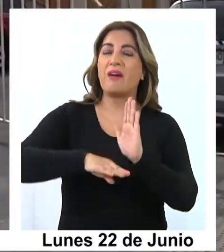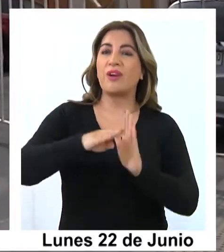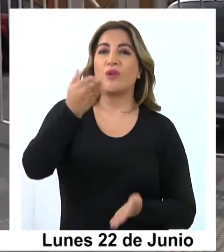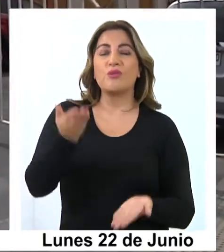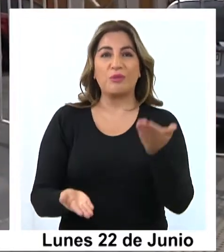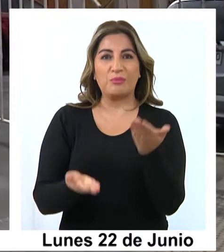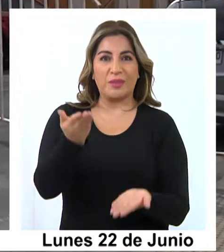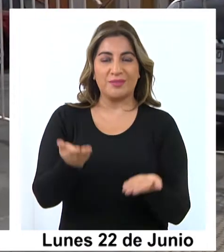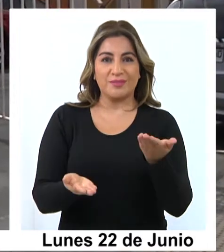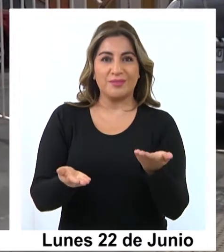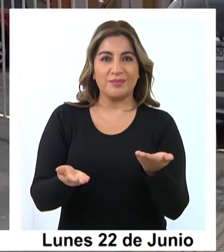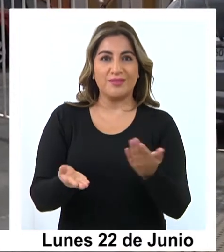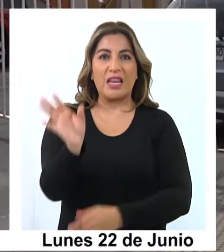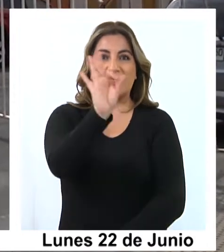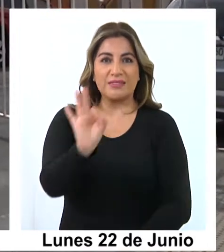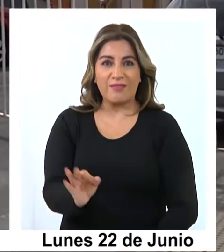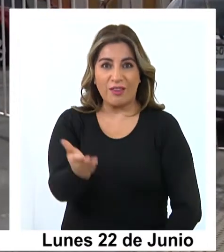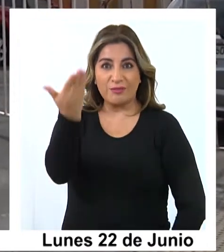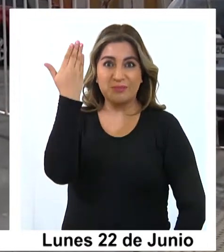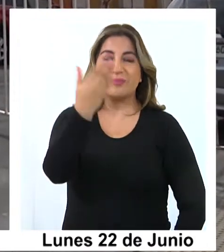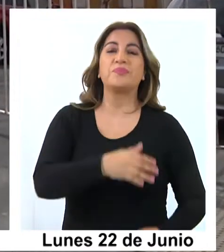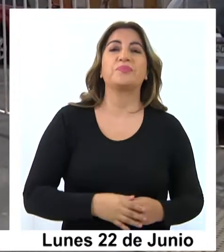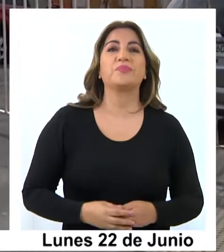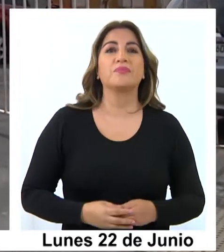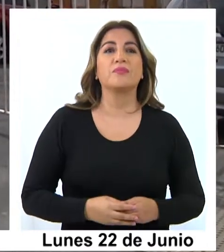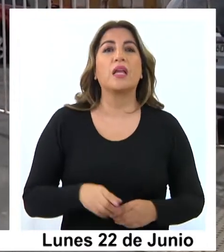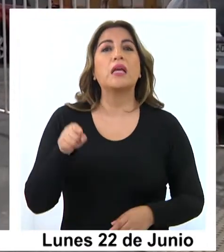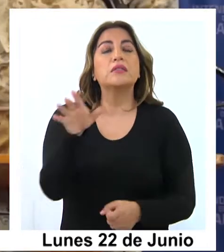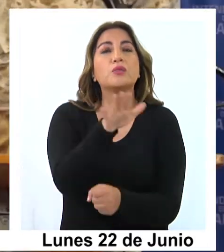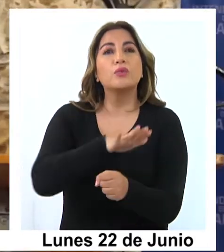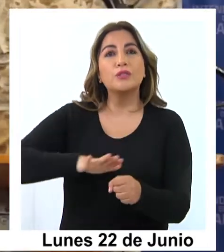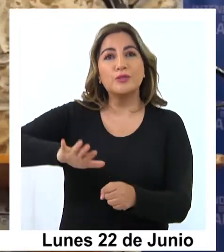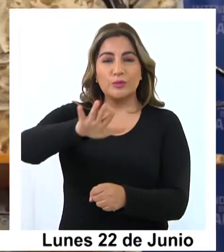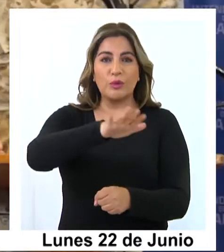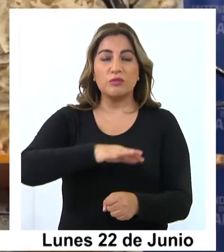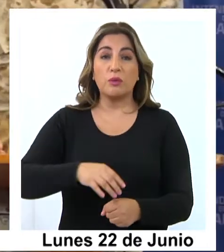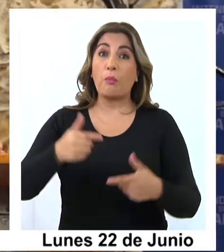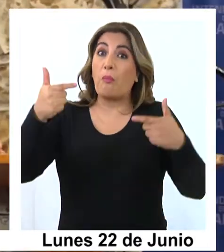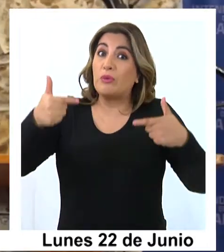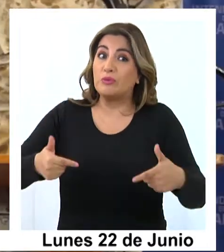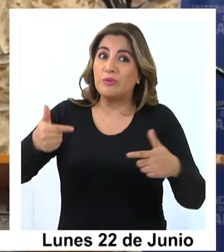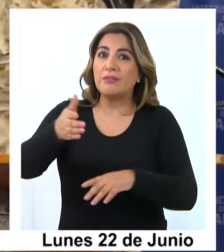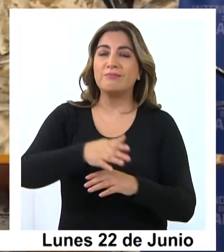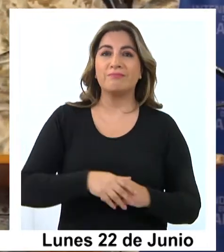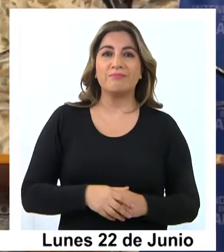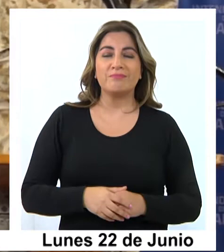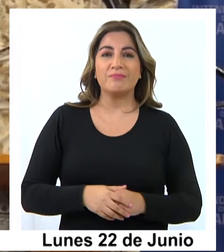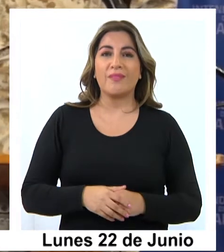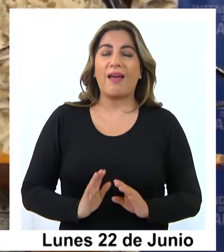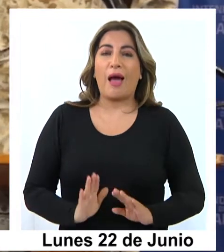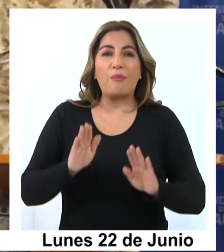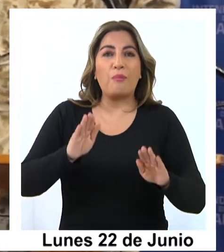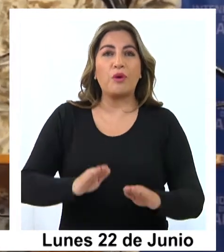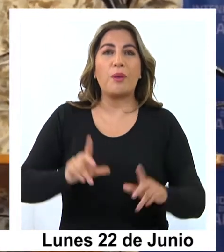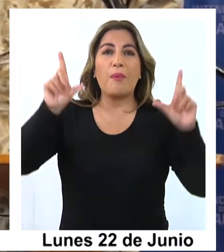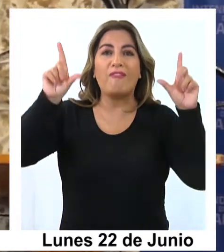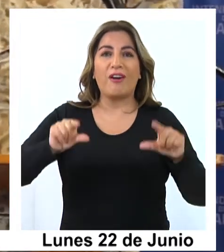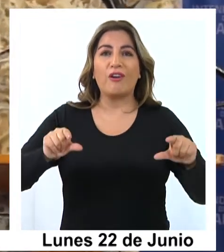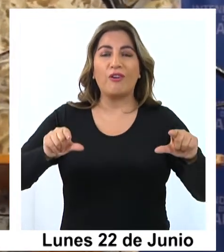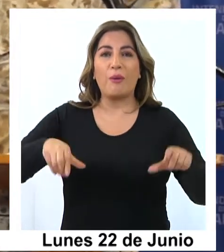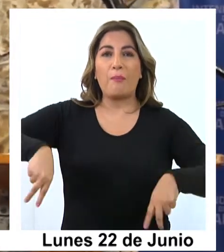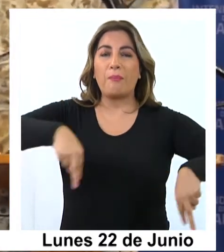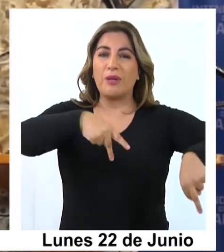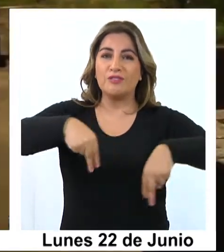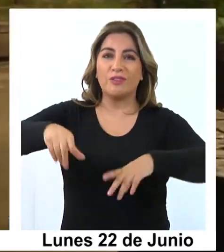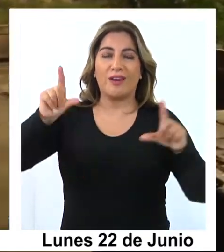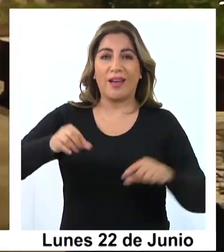respecto del día sábado. Así que esa es una situación que afortunadamente contribuye a que haya menos gente en la calle